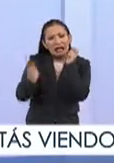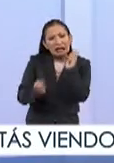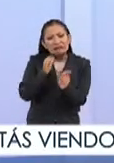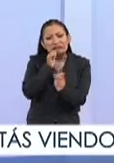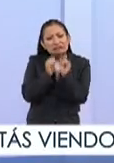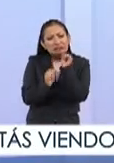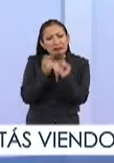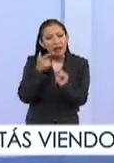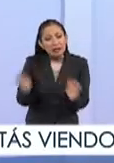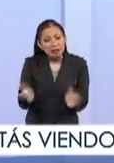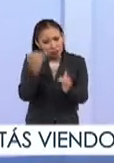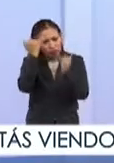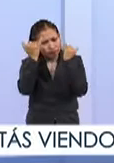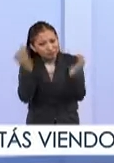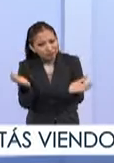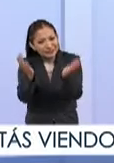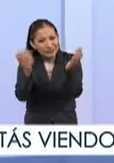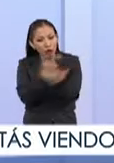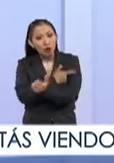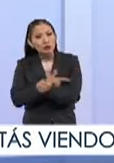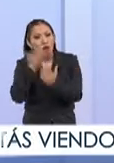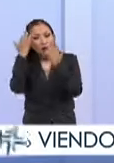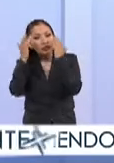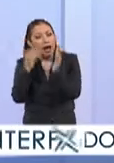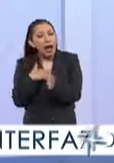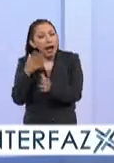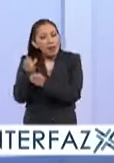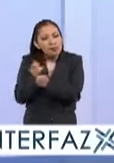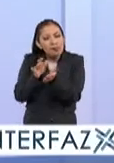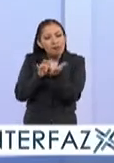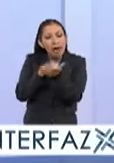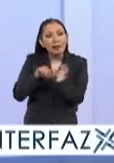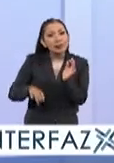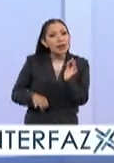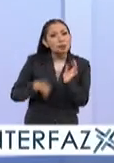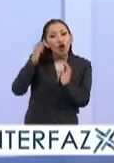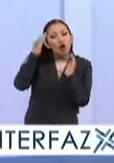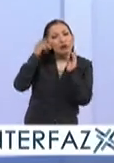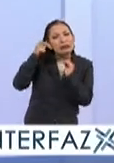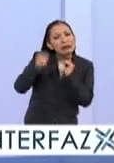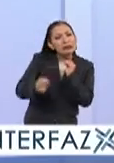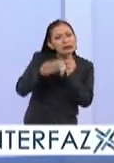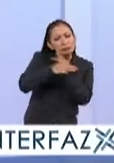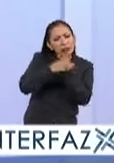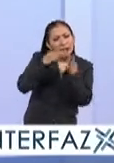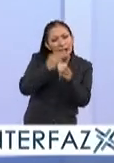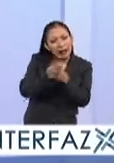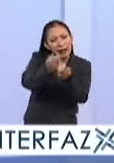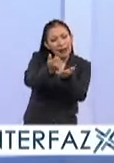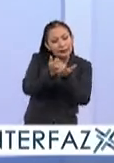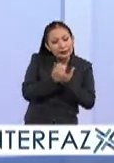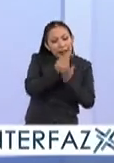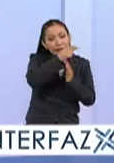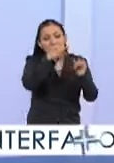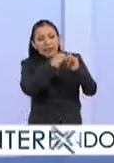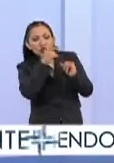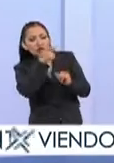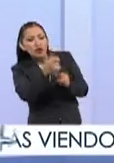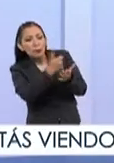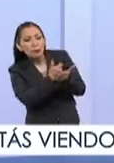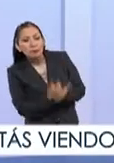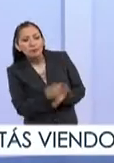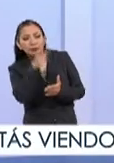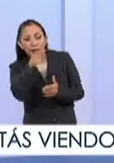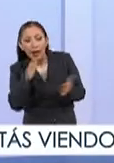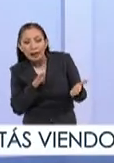fomentando la actitud creativa y el gusto por el conocimiento e interesándonos por conocer esas herramientas y esas instituciones que nos